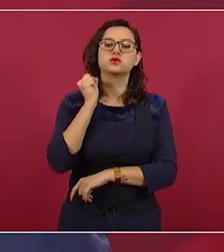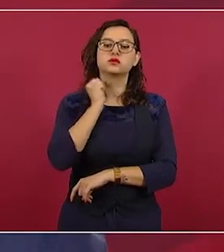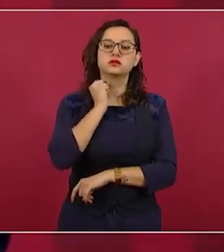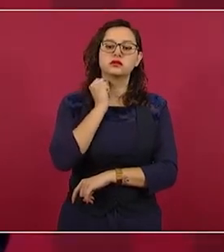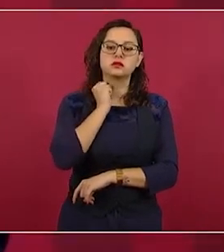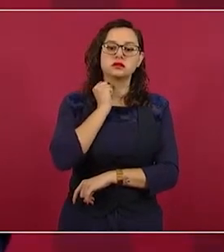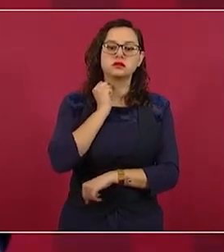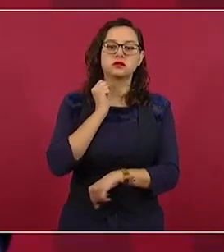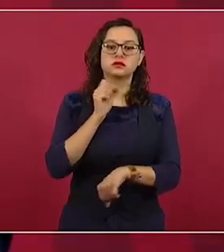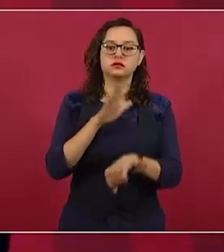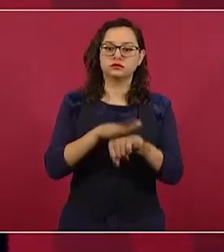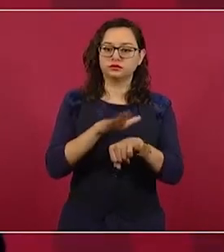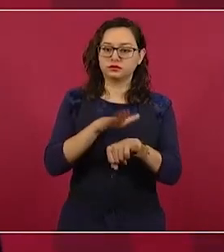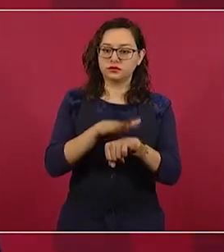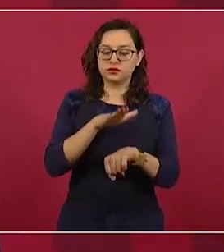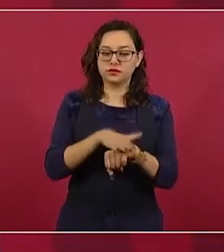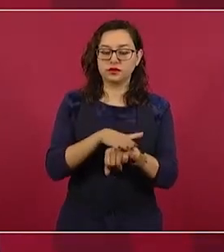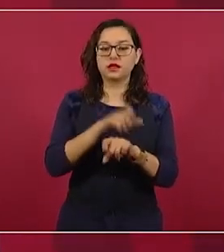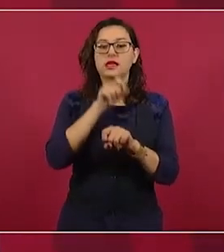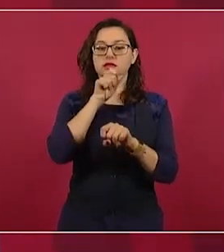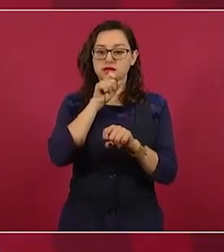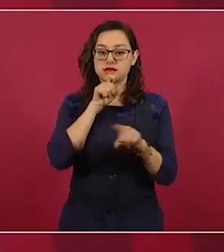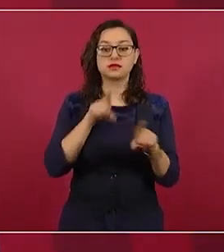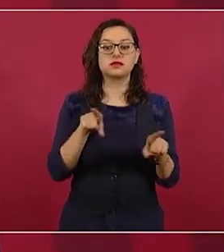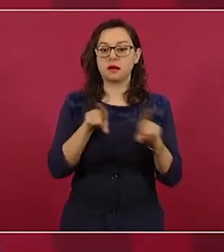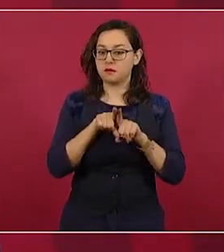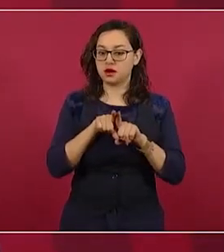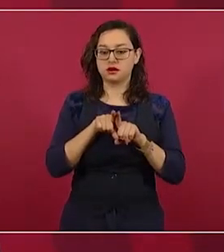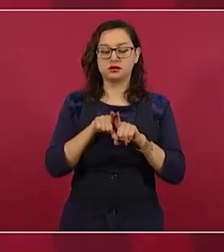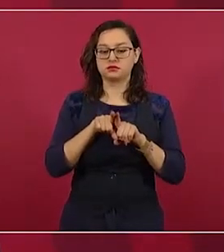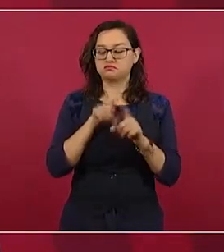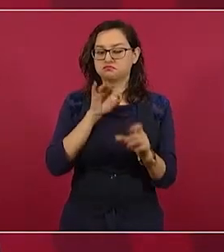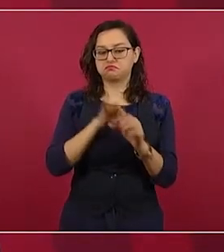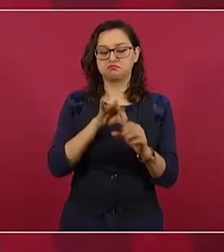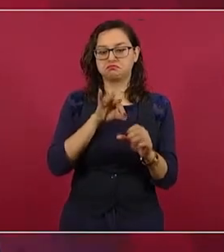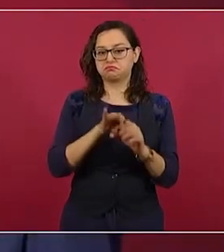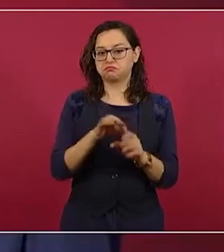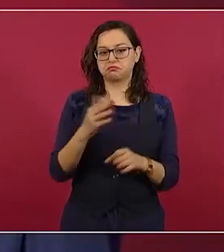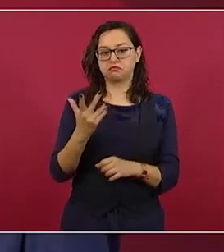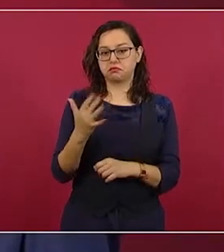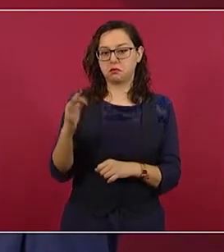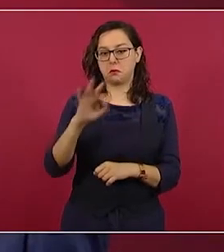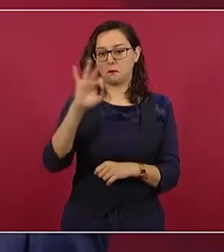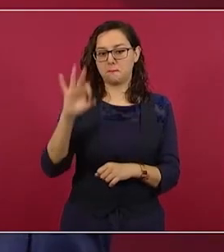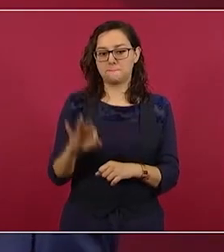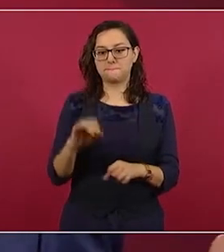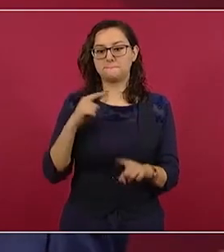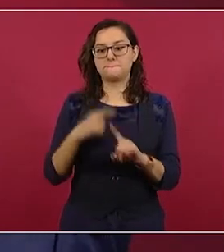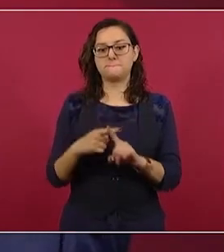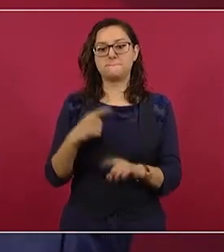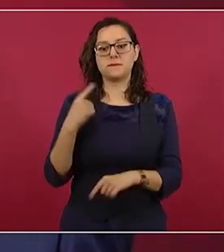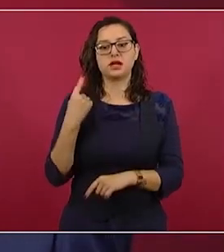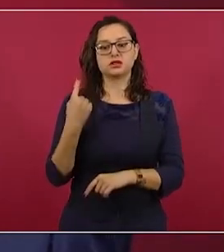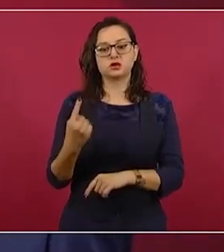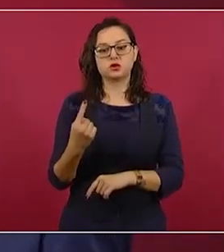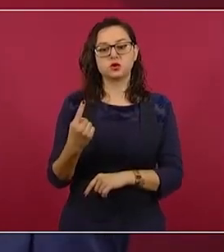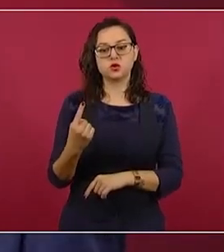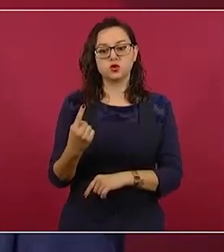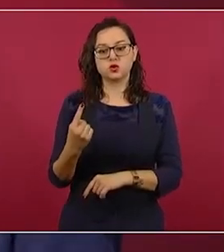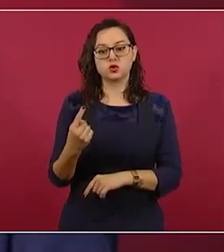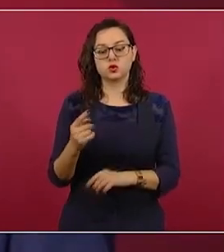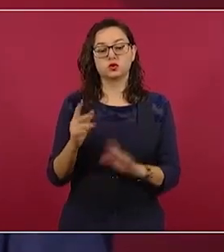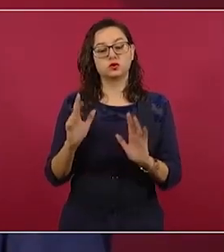sólo se requiere mayoría para que si es posible